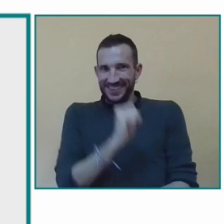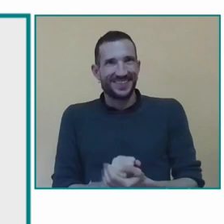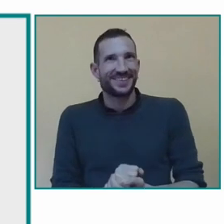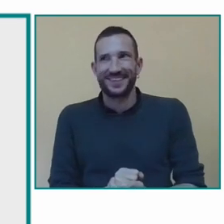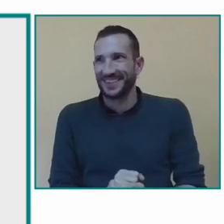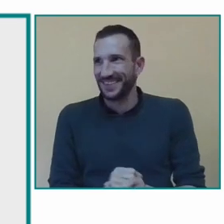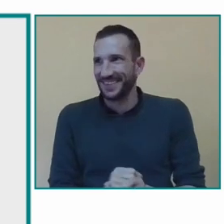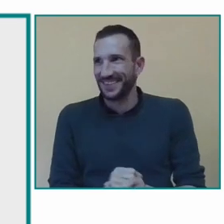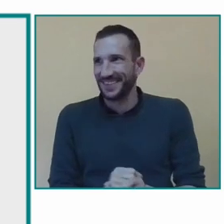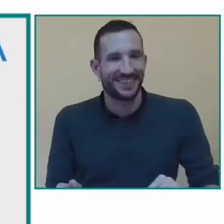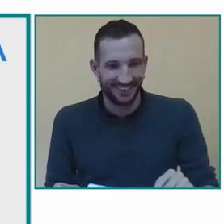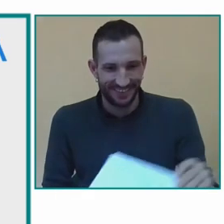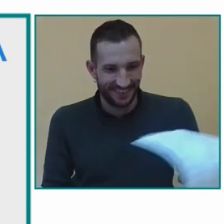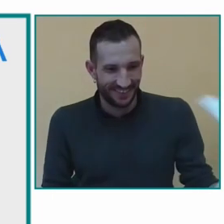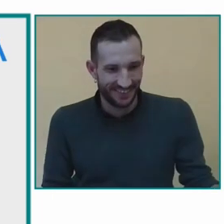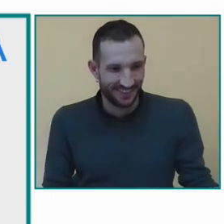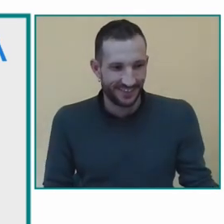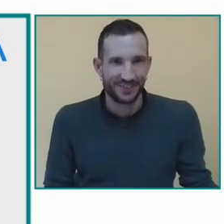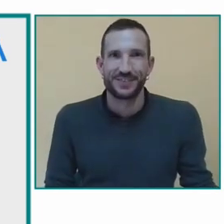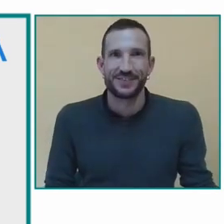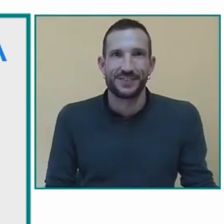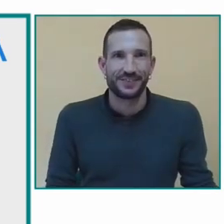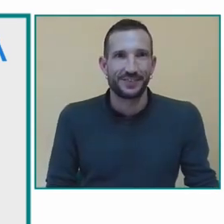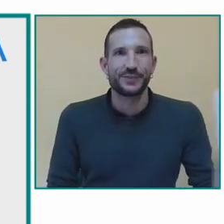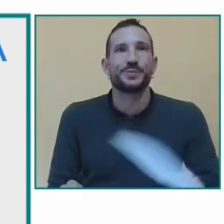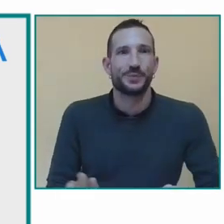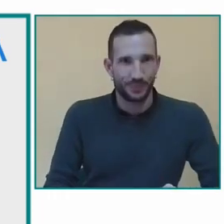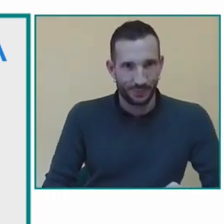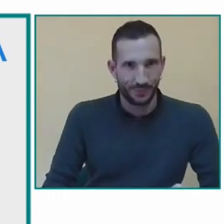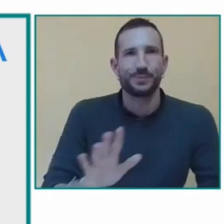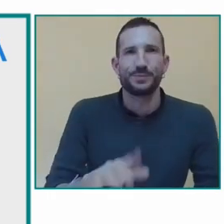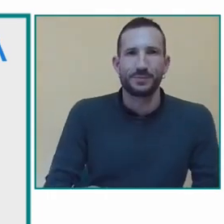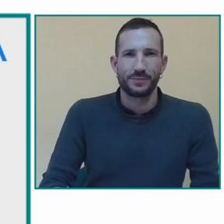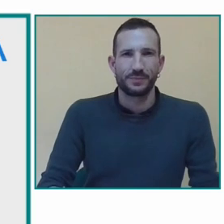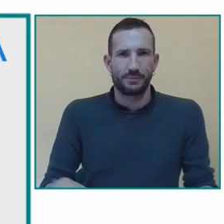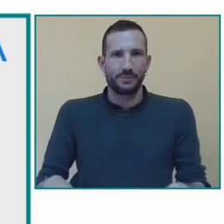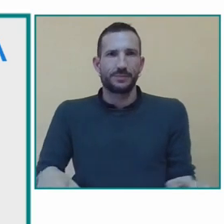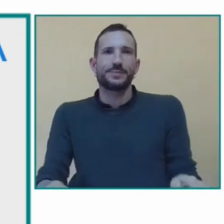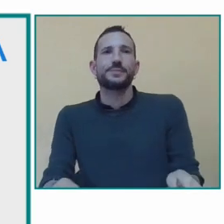equipo en departamento de lengua de profesionales especialistas en lengua de signos